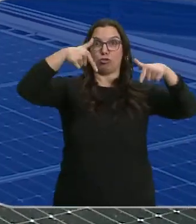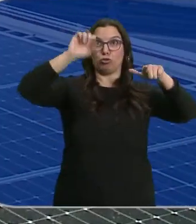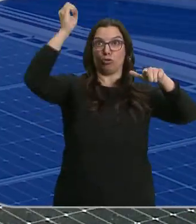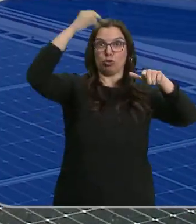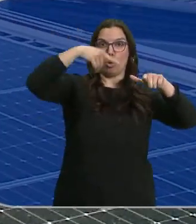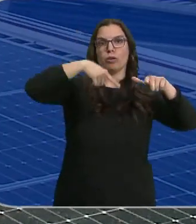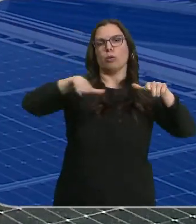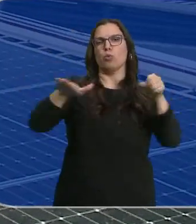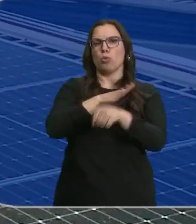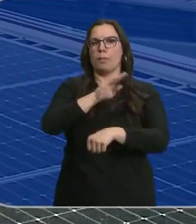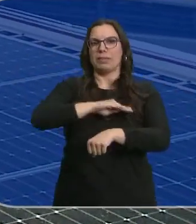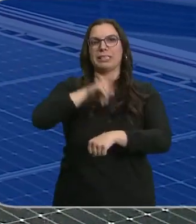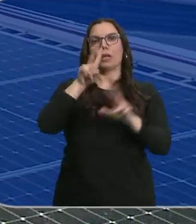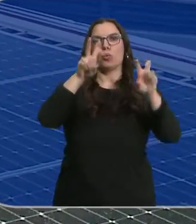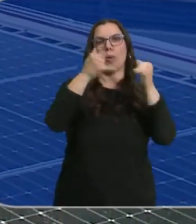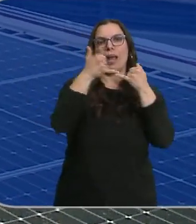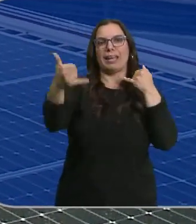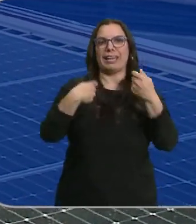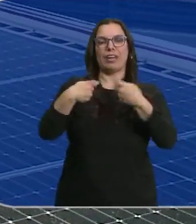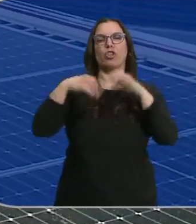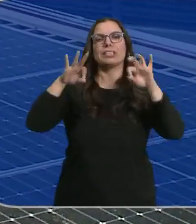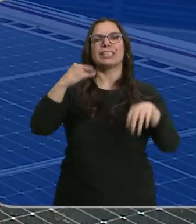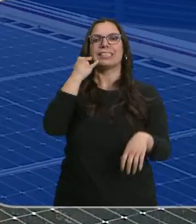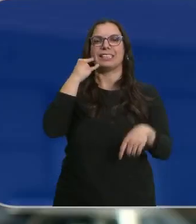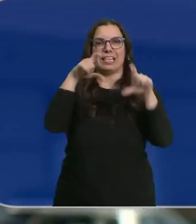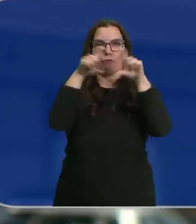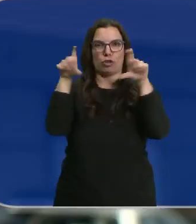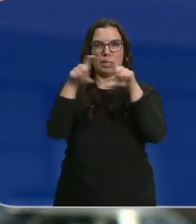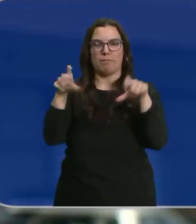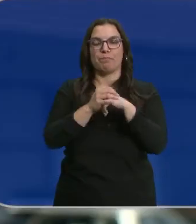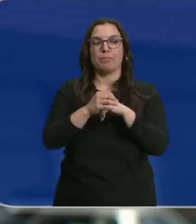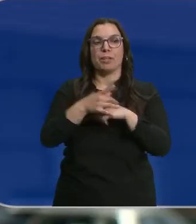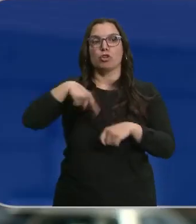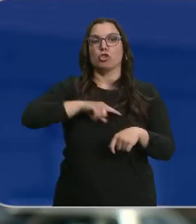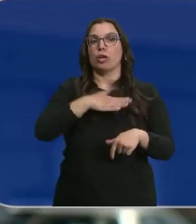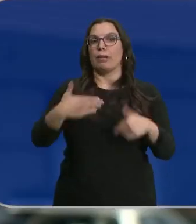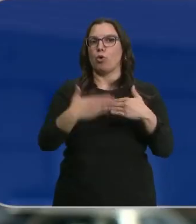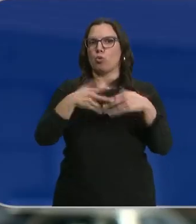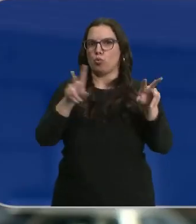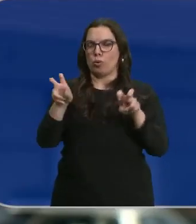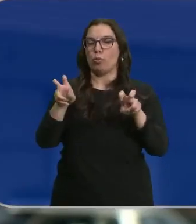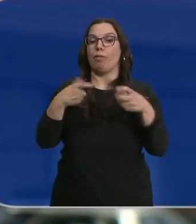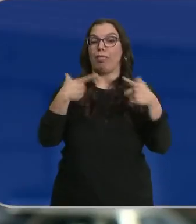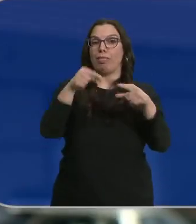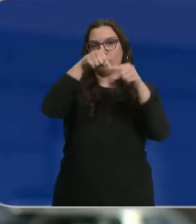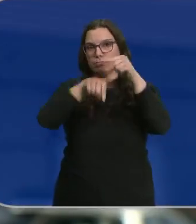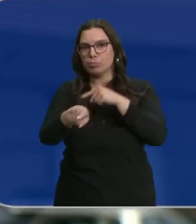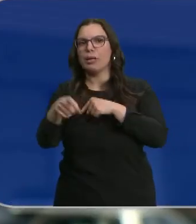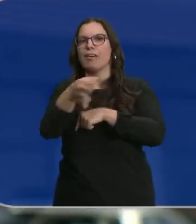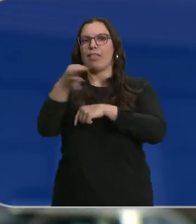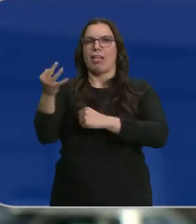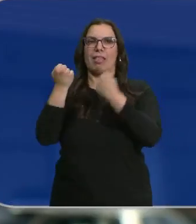necesitan. Es una nueva línea de negocio de Telefónica. Lo que buscamos es innovar. Dentro de las partes de innovación viene la parte de